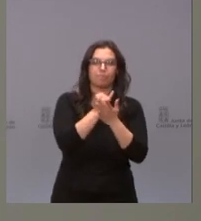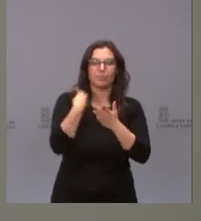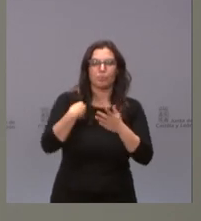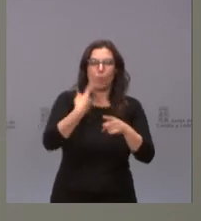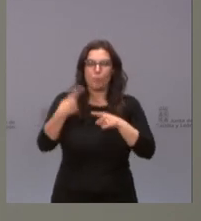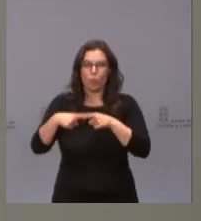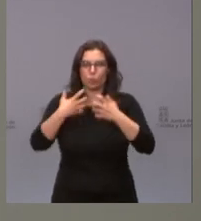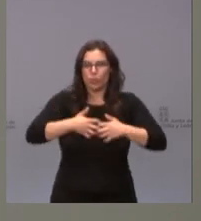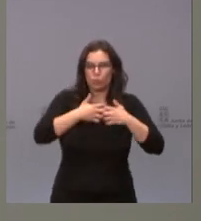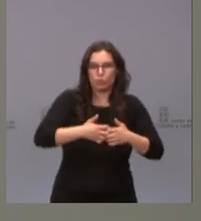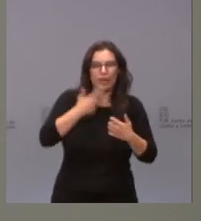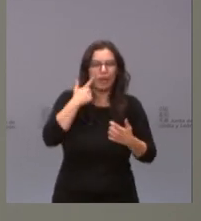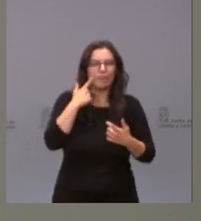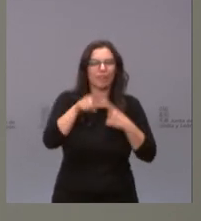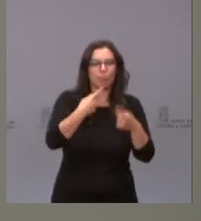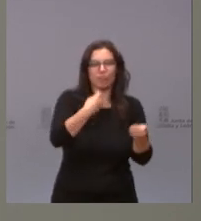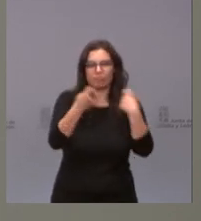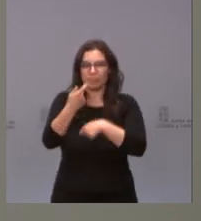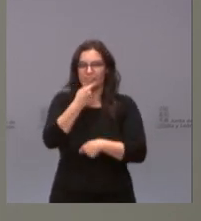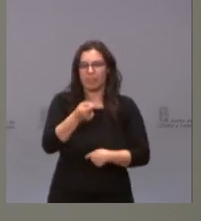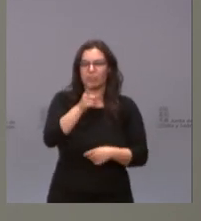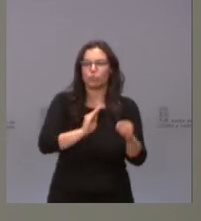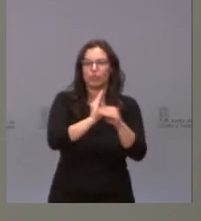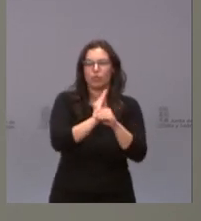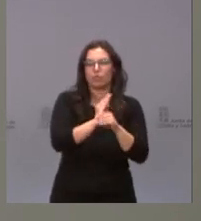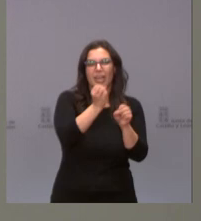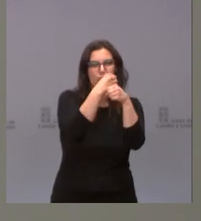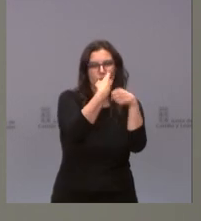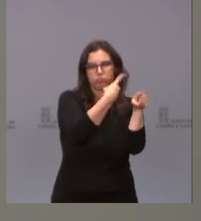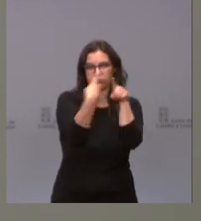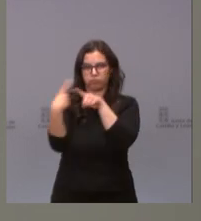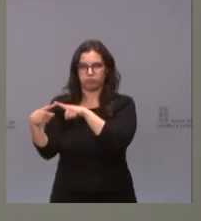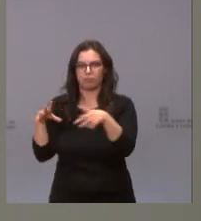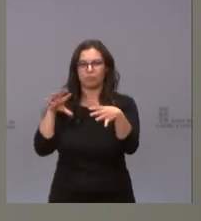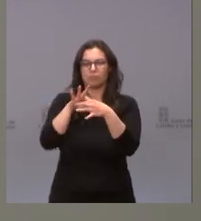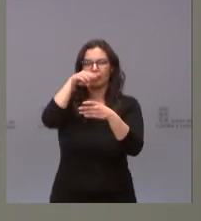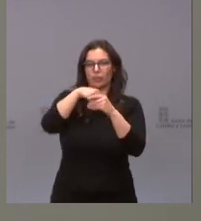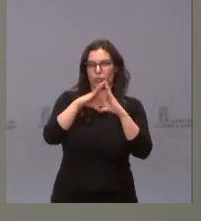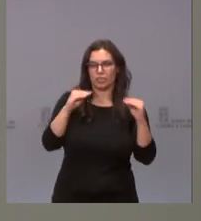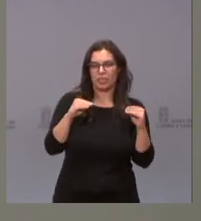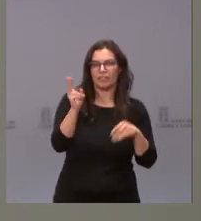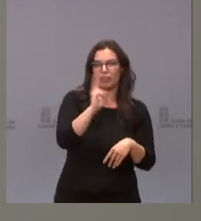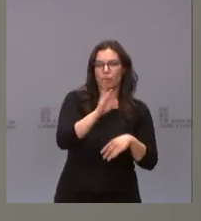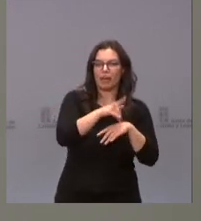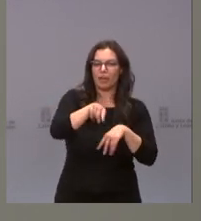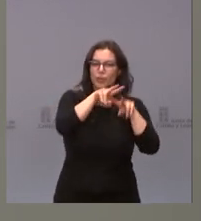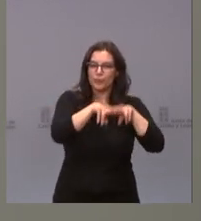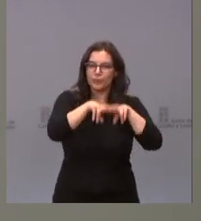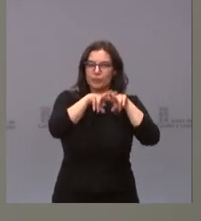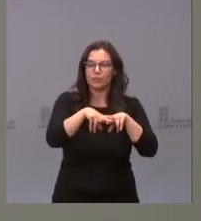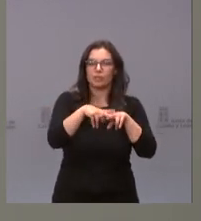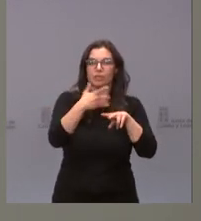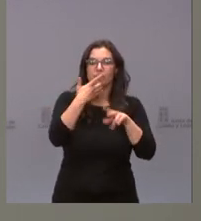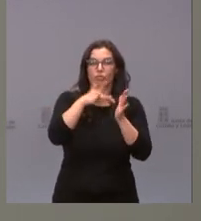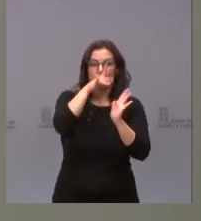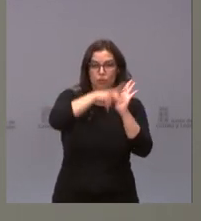industriales. Se trata de subvenciones destinadas a distintos laboratorios vinculados a la Universidad de Valladolid para que analicen el cumplimiento